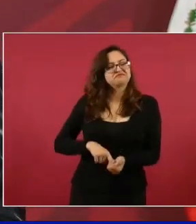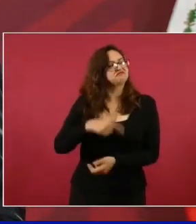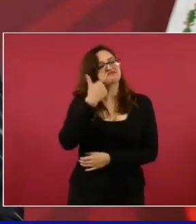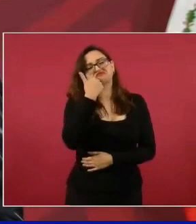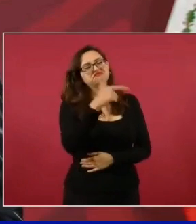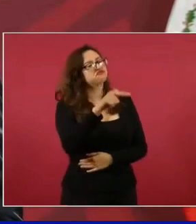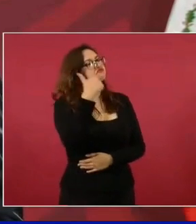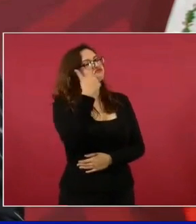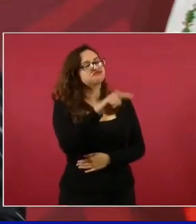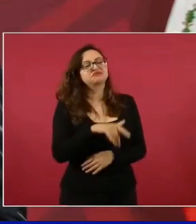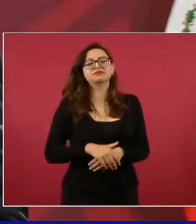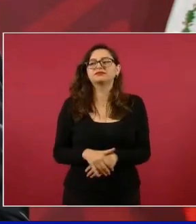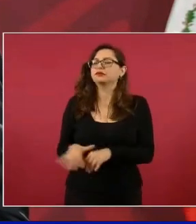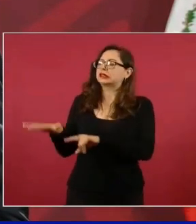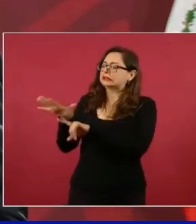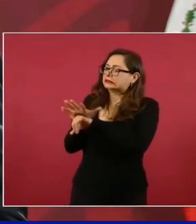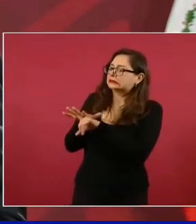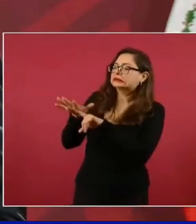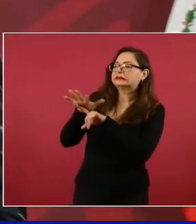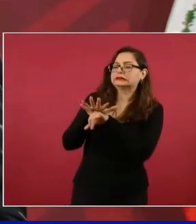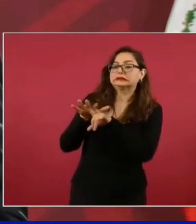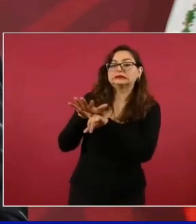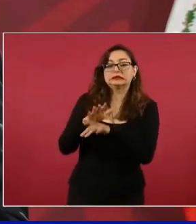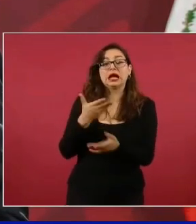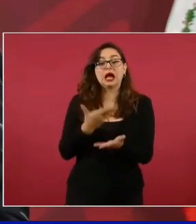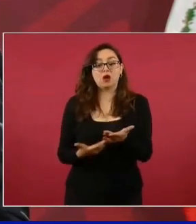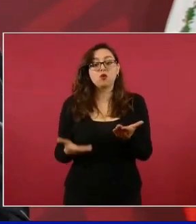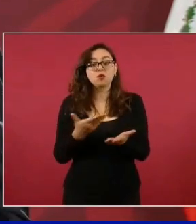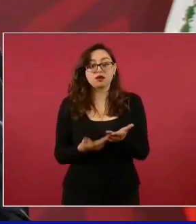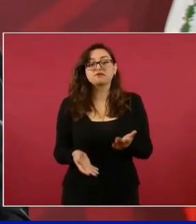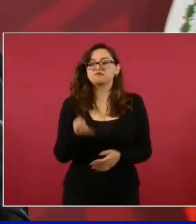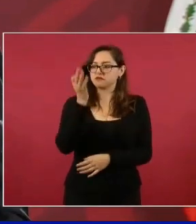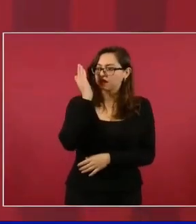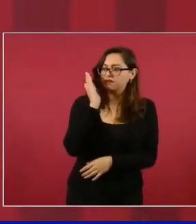ahora aceptó y es una garantía.